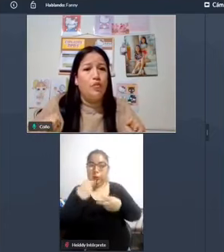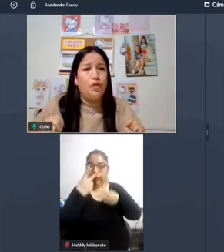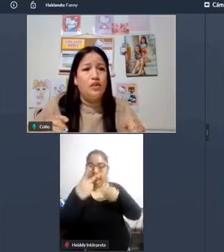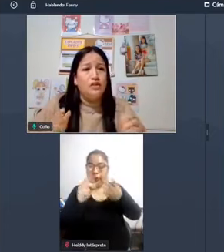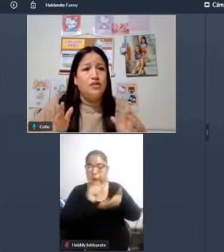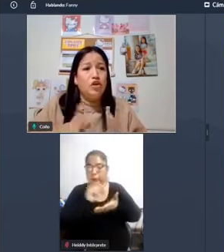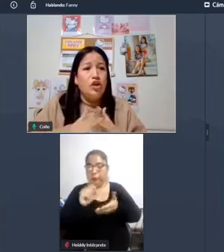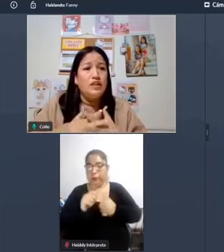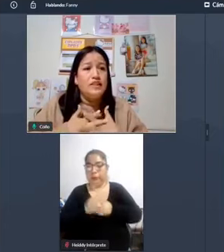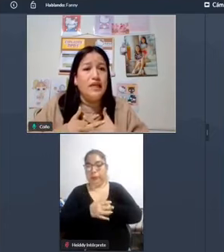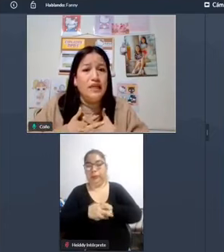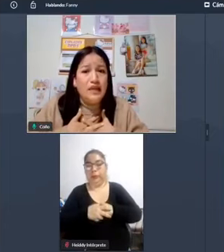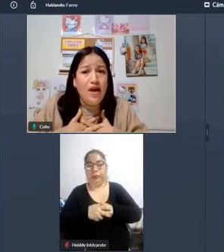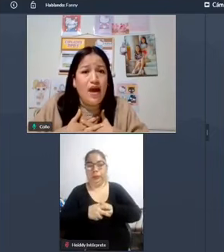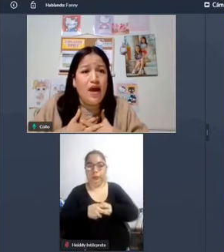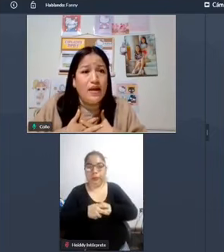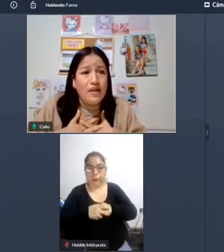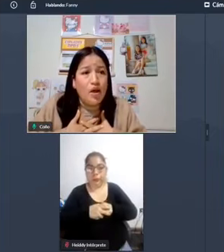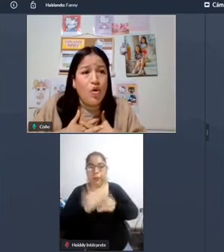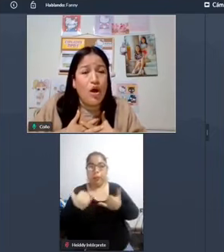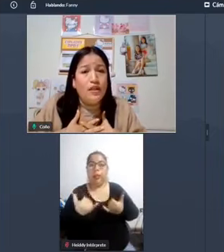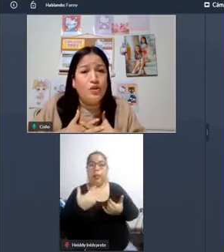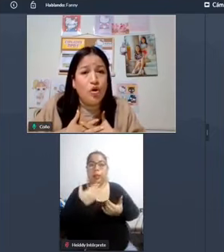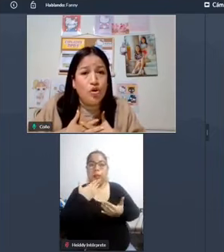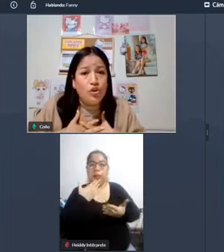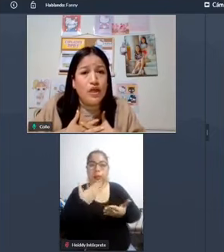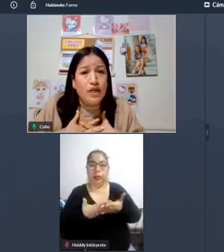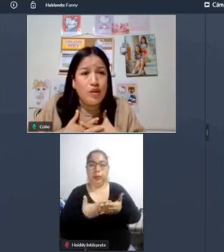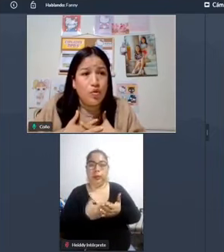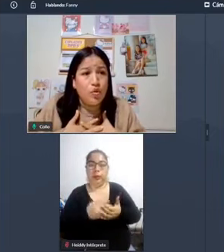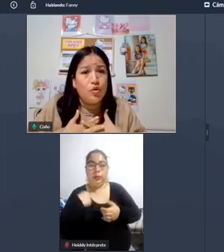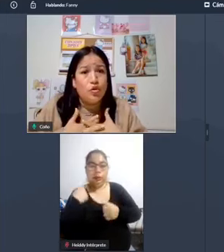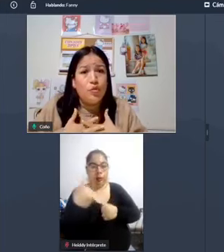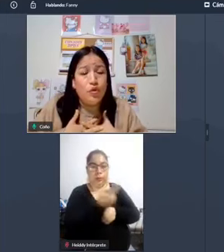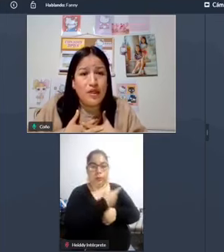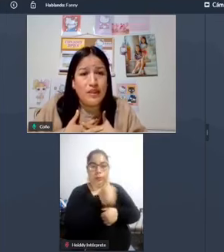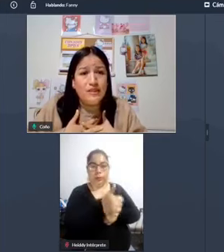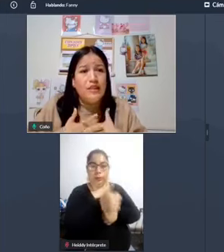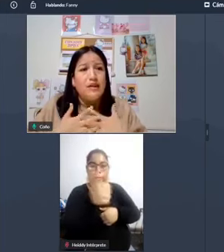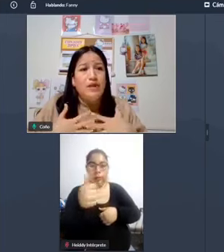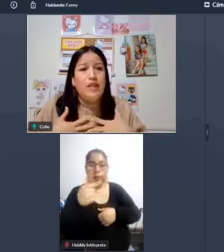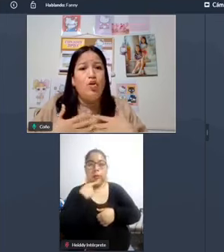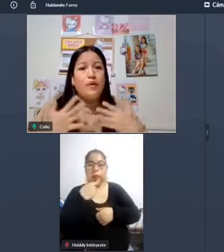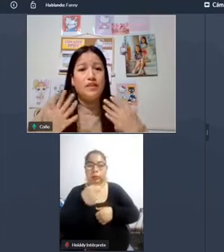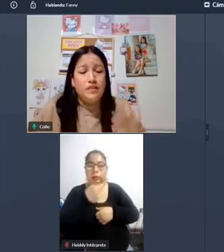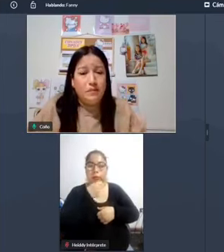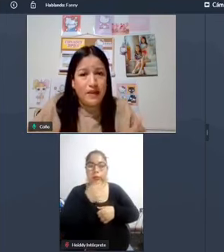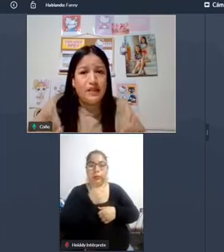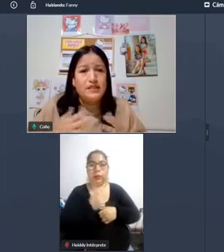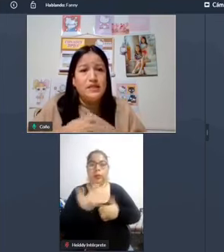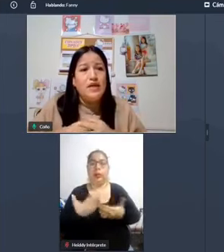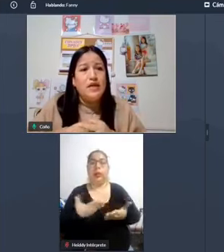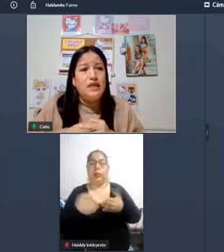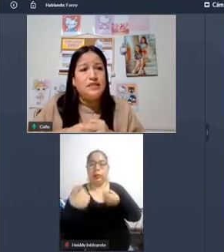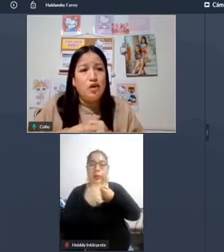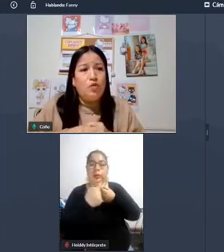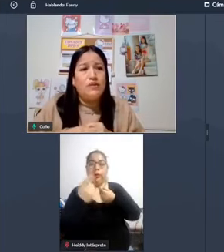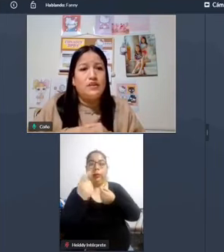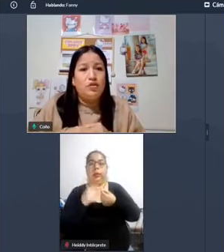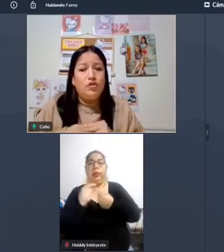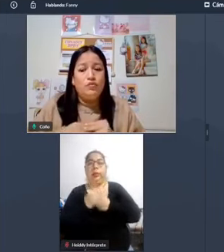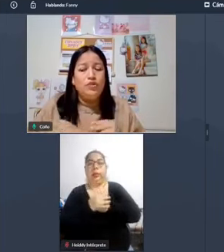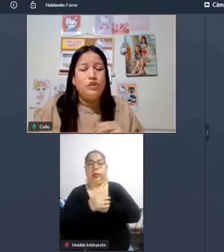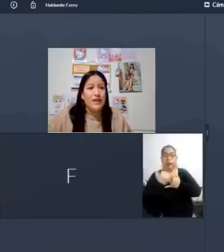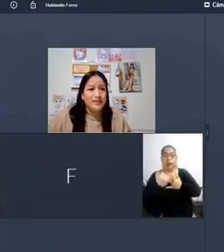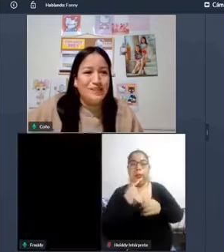los ponentes ¿no? desde aquí agradezco a todos y cada uno de nuestros ponentes y también a los participantes de